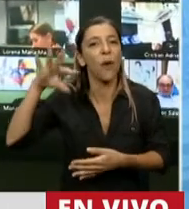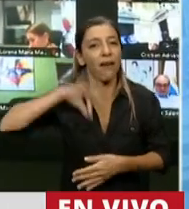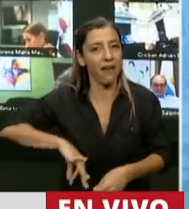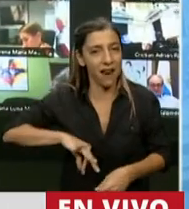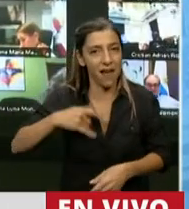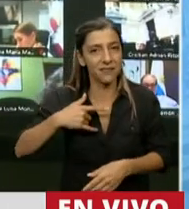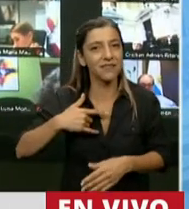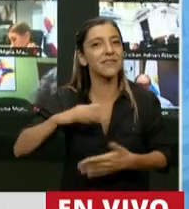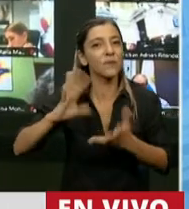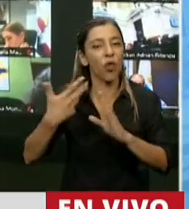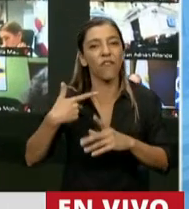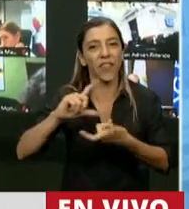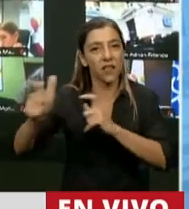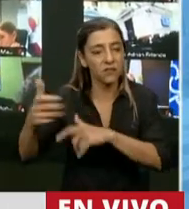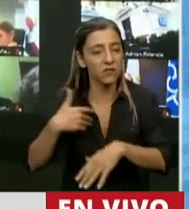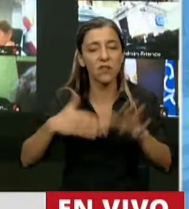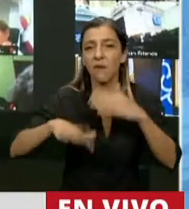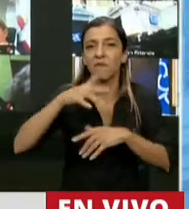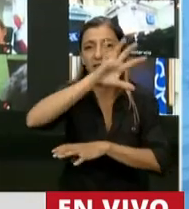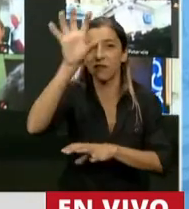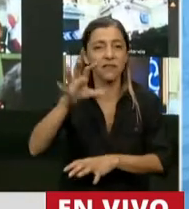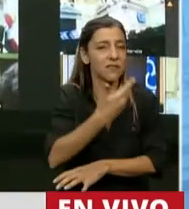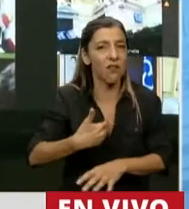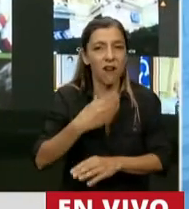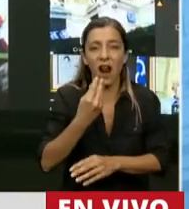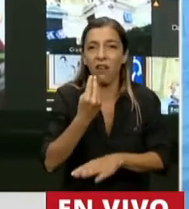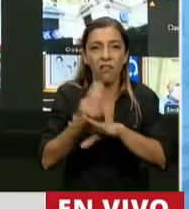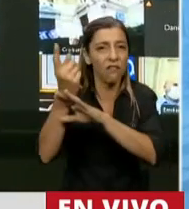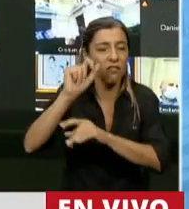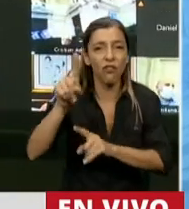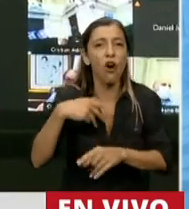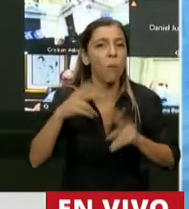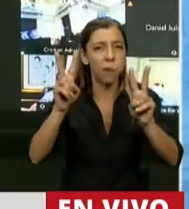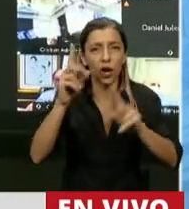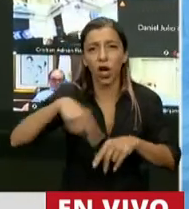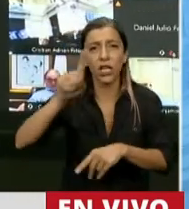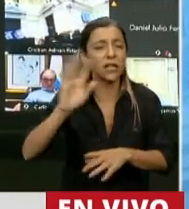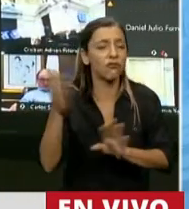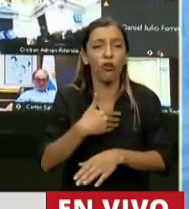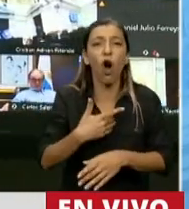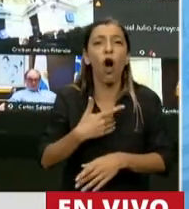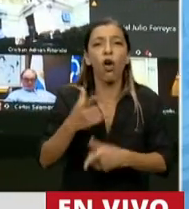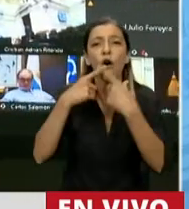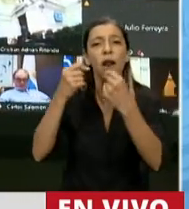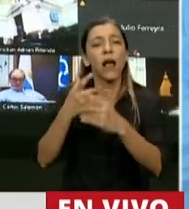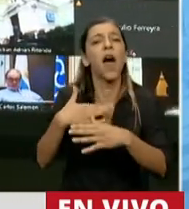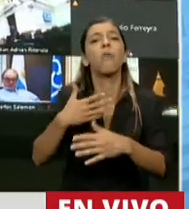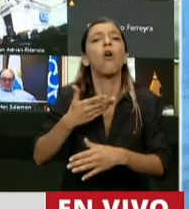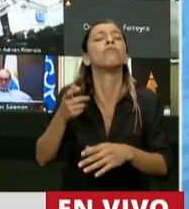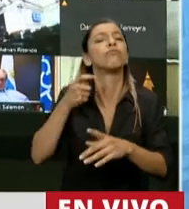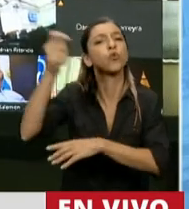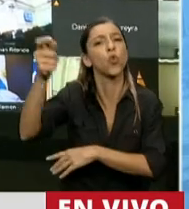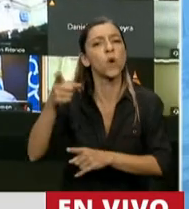casi todos los gobernadores de las provincias peronistas plantearon una acción ante la corte diciendo que